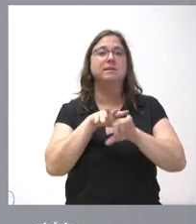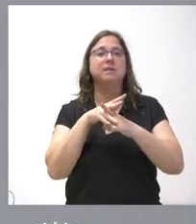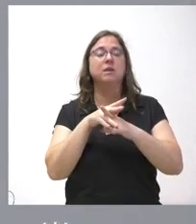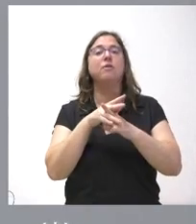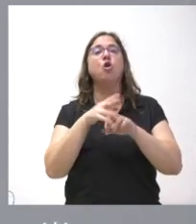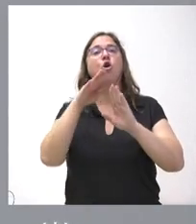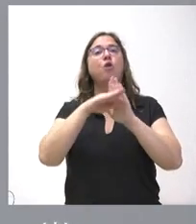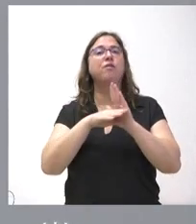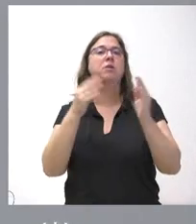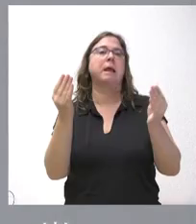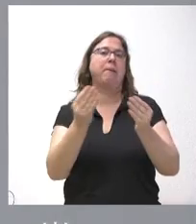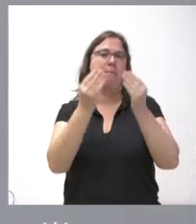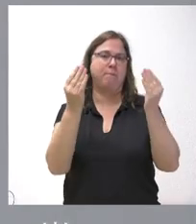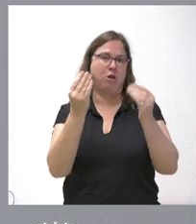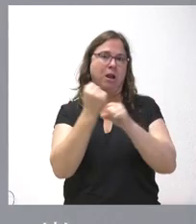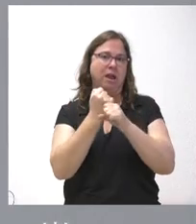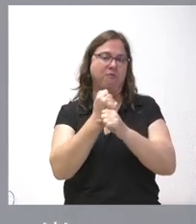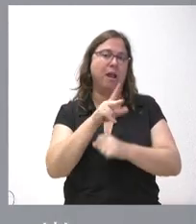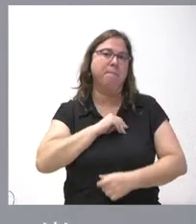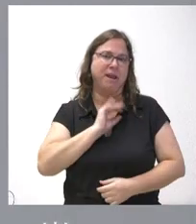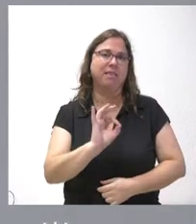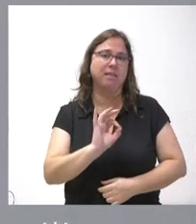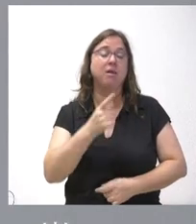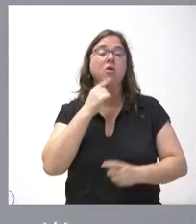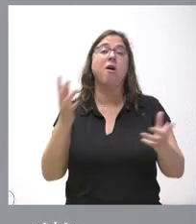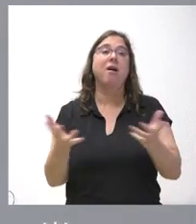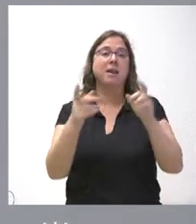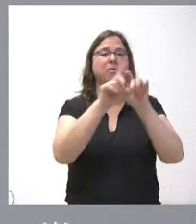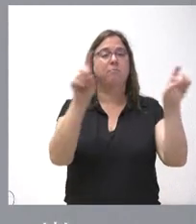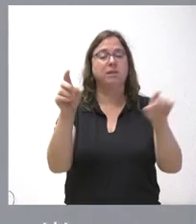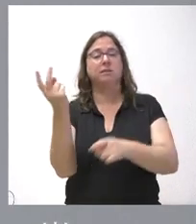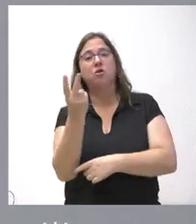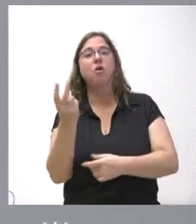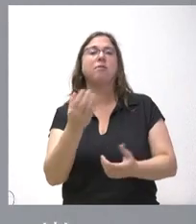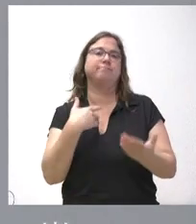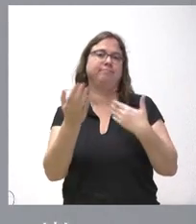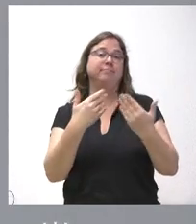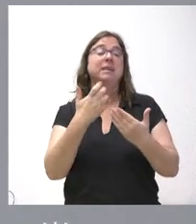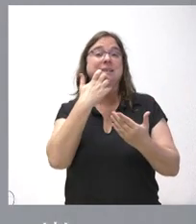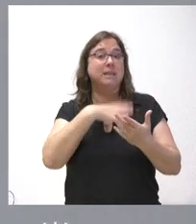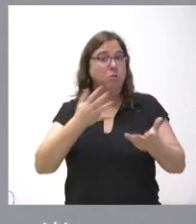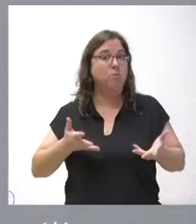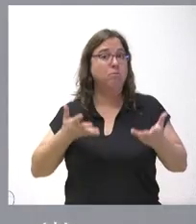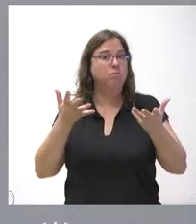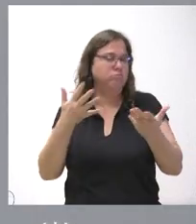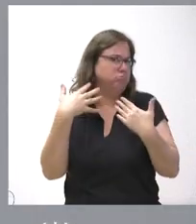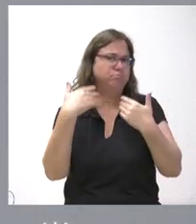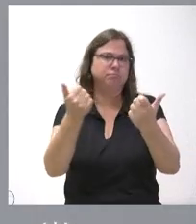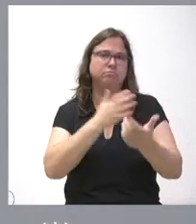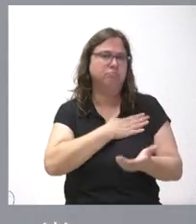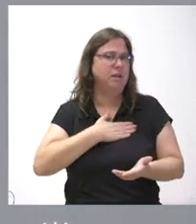condiciones laborales y, por tanto, animamos a las partes que lo hagan. En lo que nosotros podamos contribuir, lógicamente, estamos a disposición,